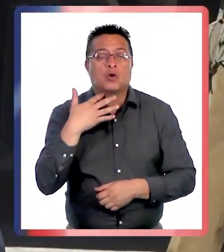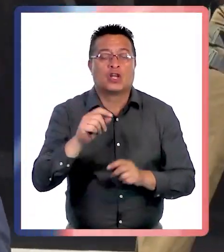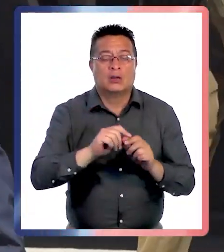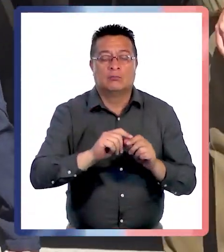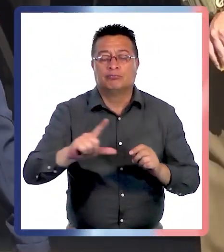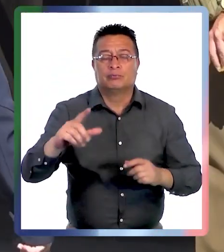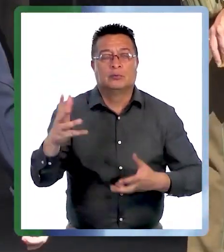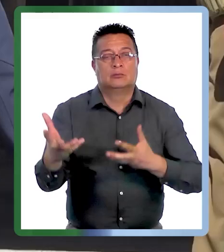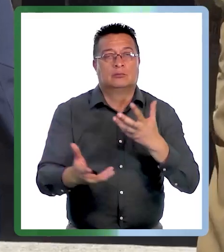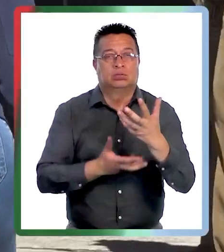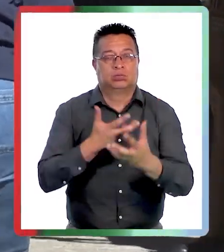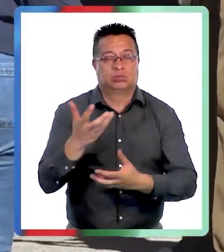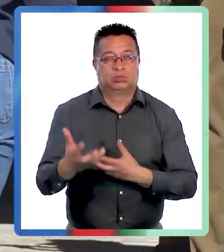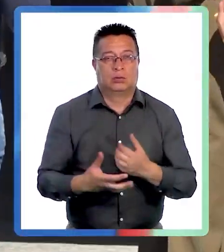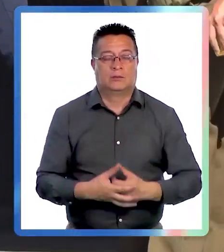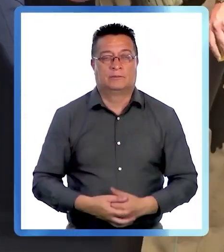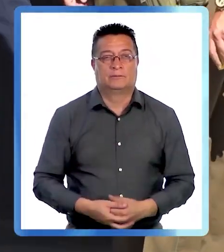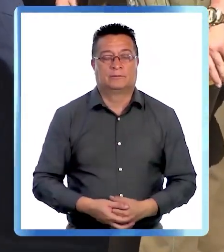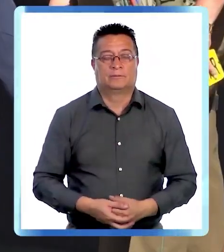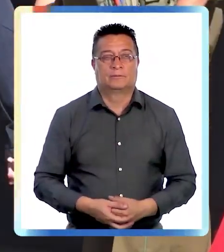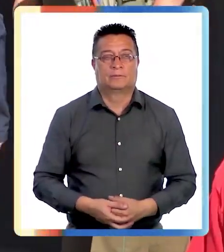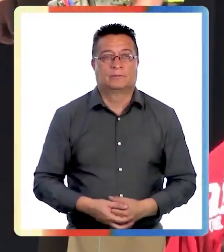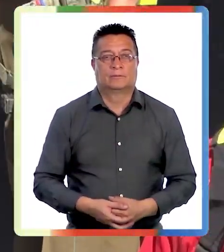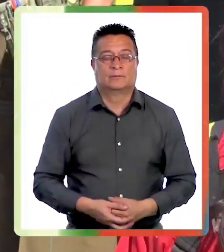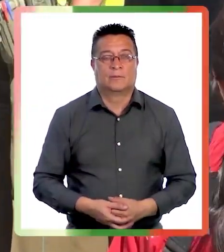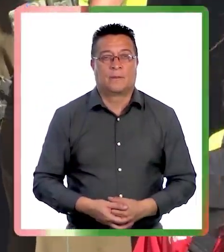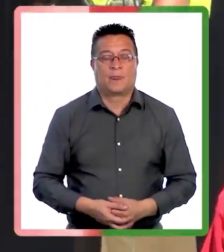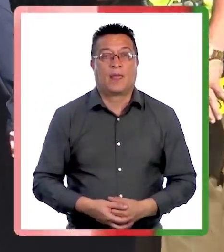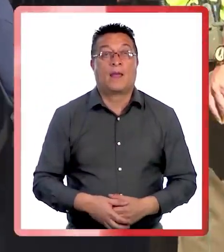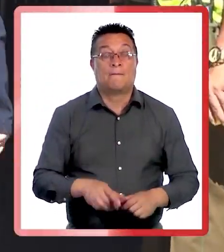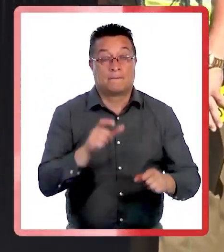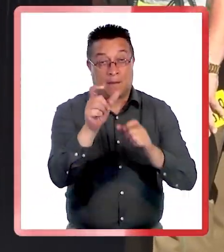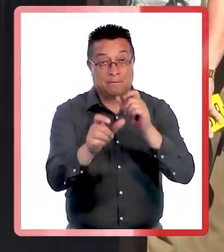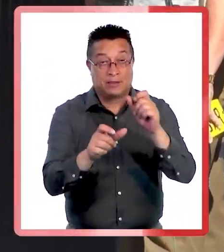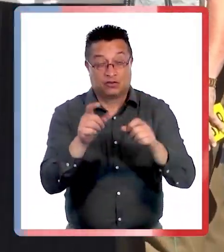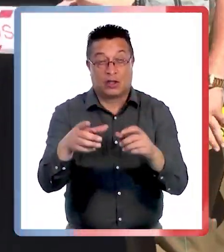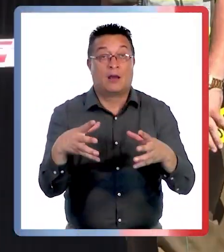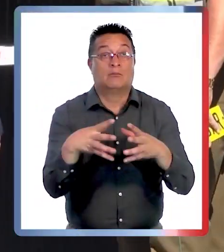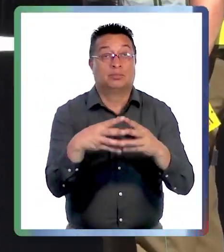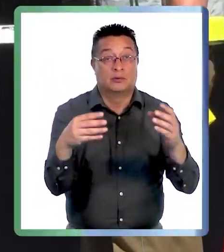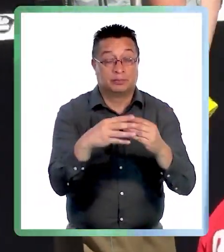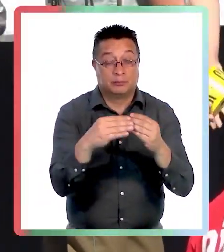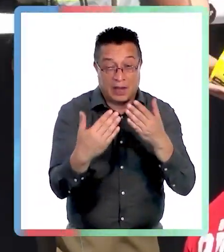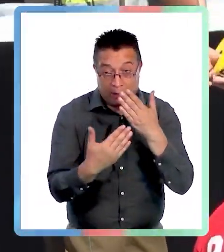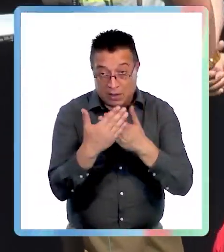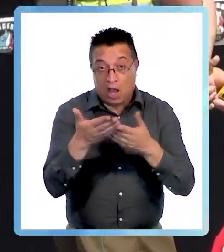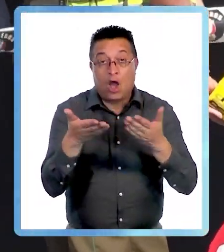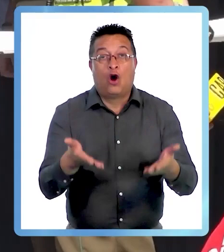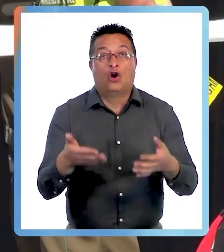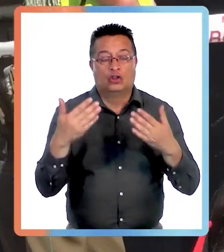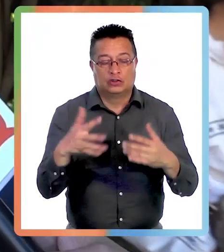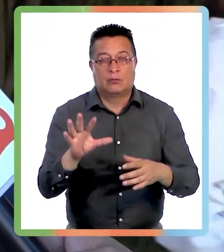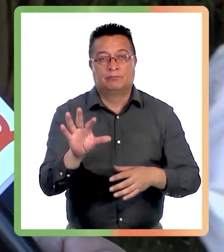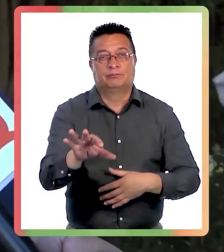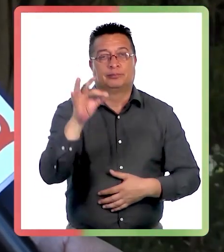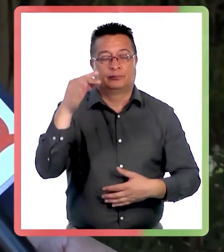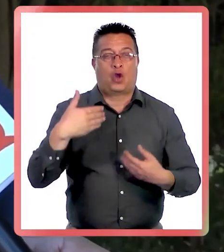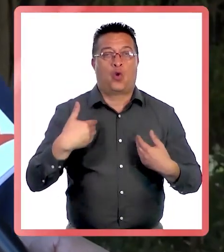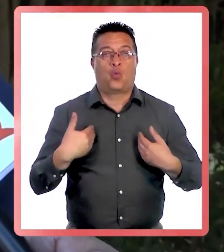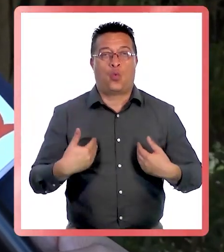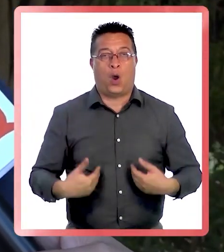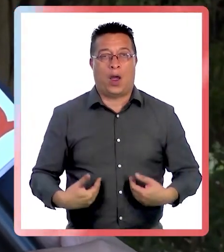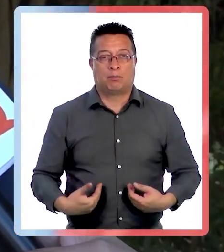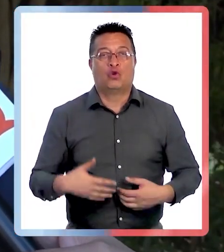posibles causas del siniestro. Las cuatro personas que se encontraron desaparecidas en la mañana, hoy en día ya se encontraron los